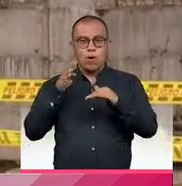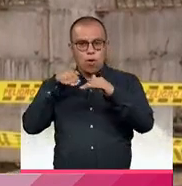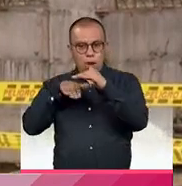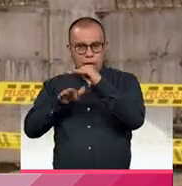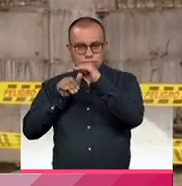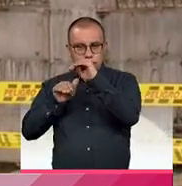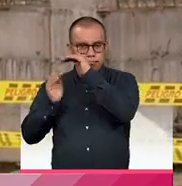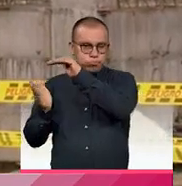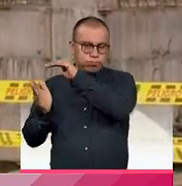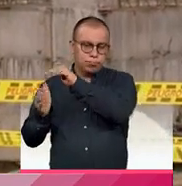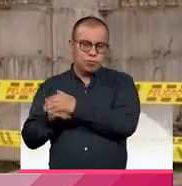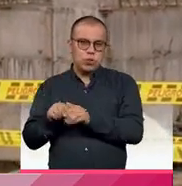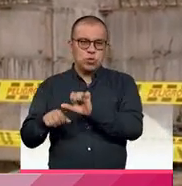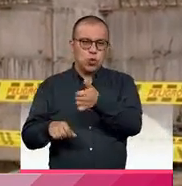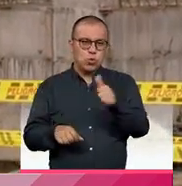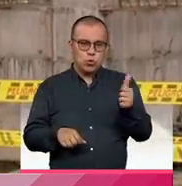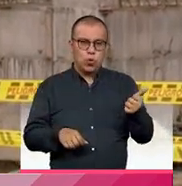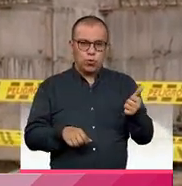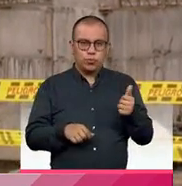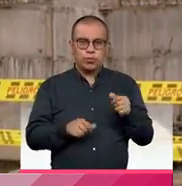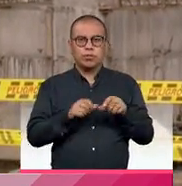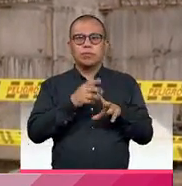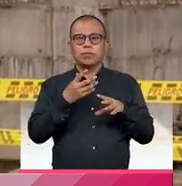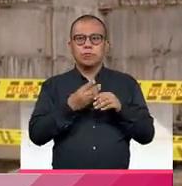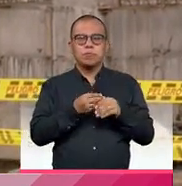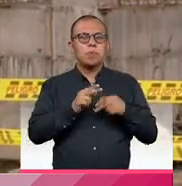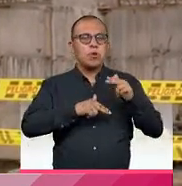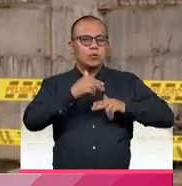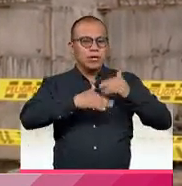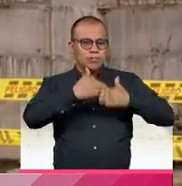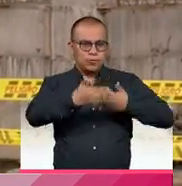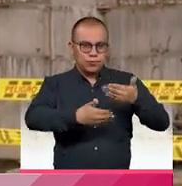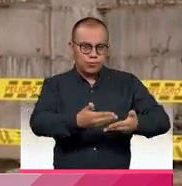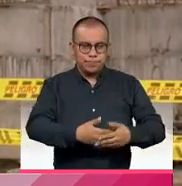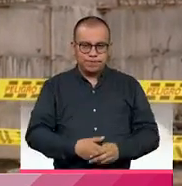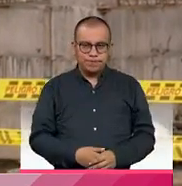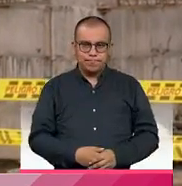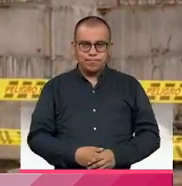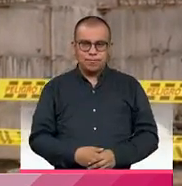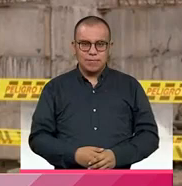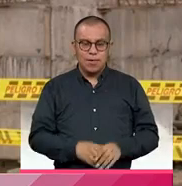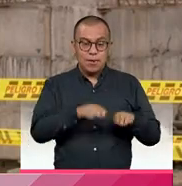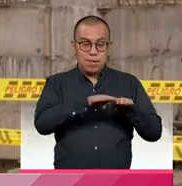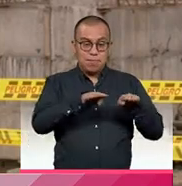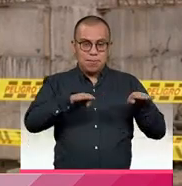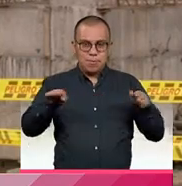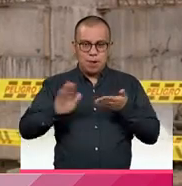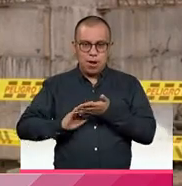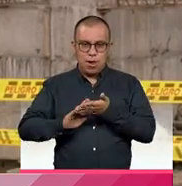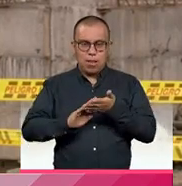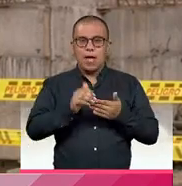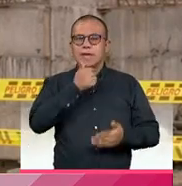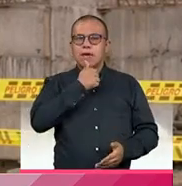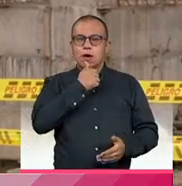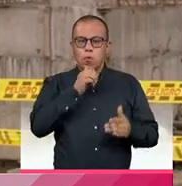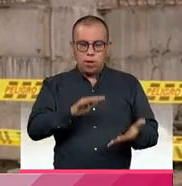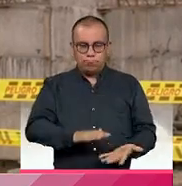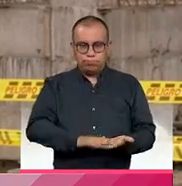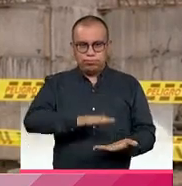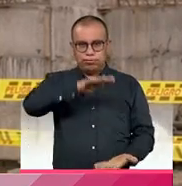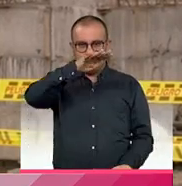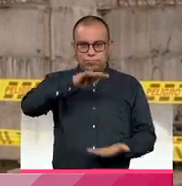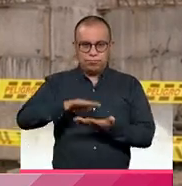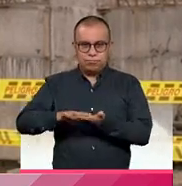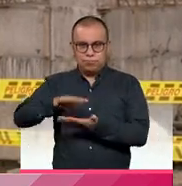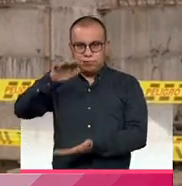y unas obras adicionales que fue la subestación, una petal para planta de tratamiento de aguas residuales y una petal que